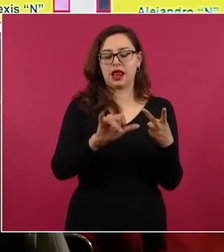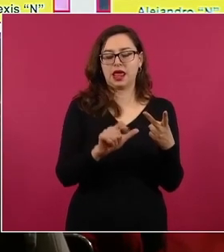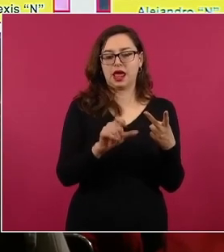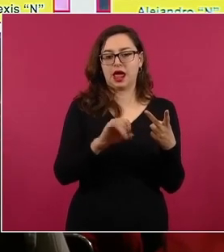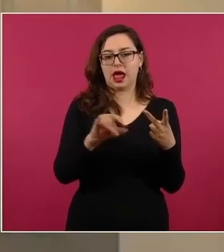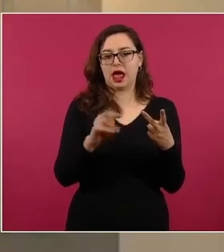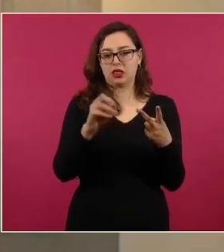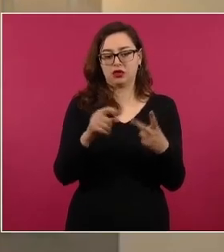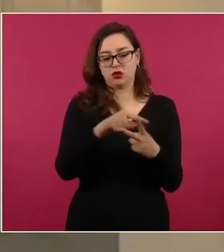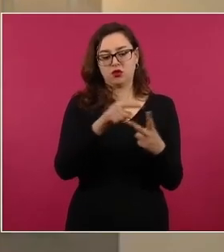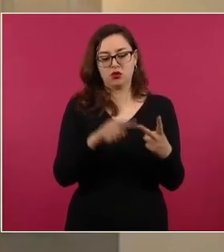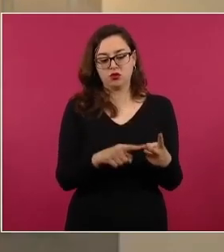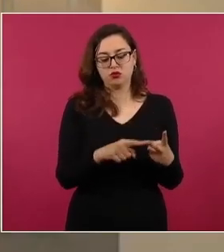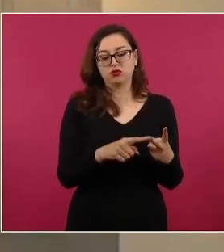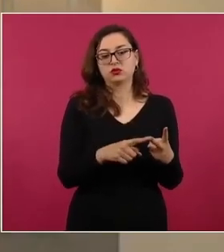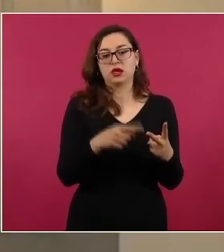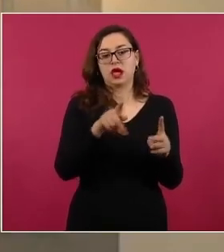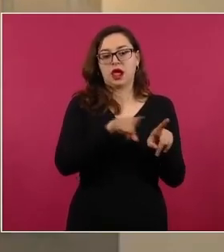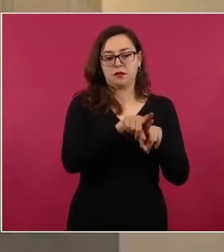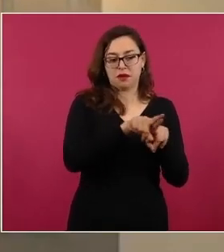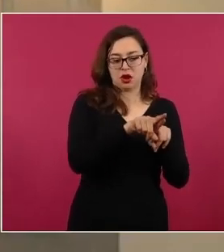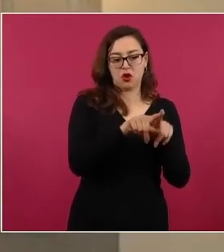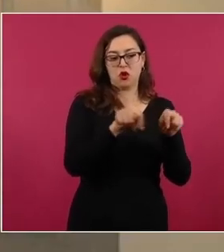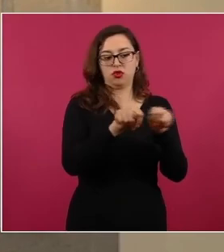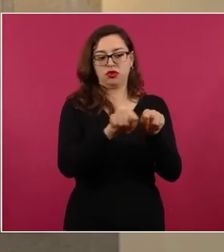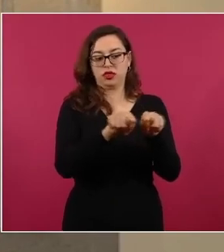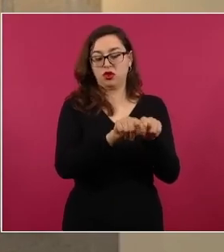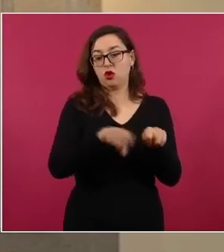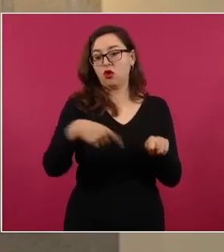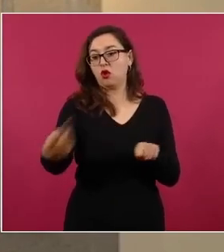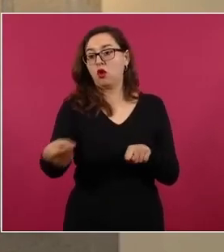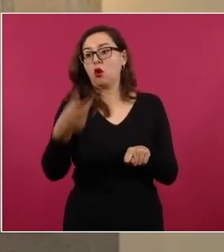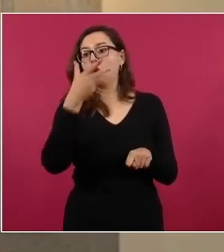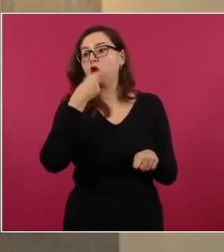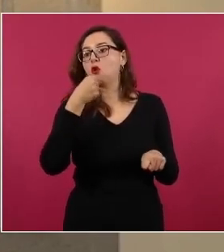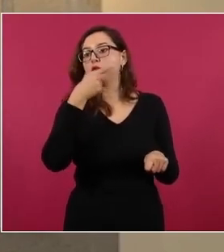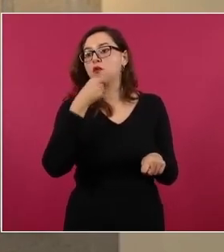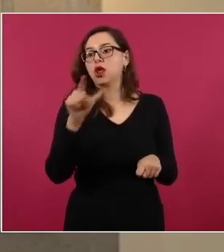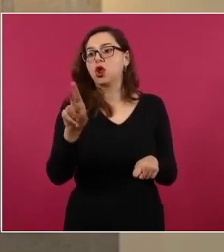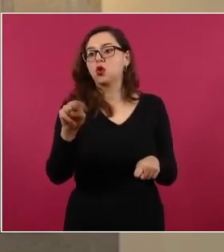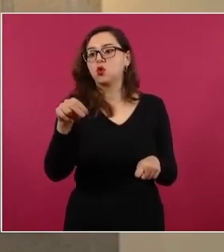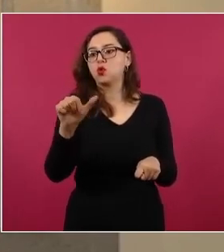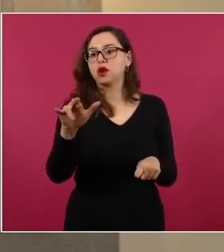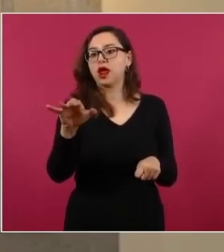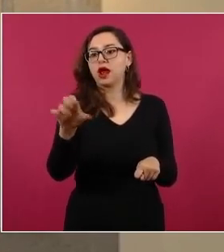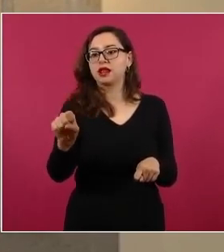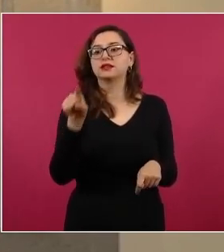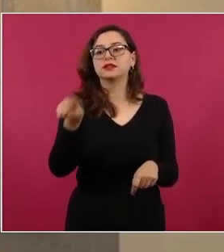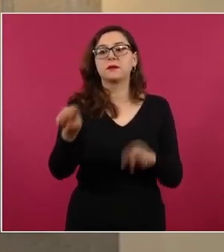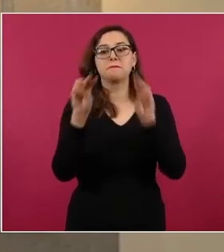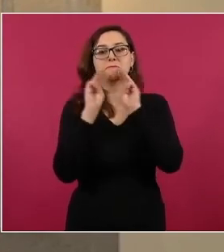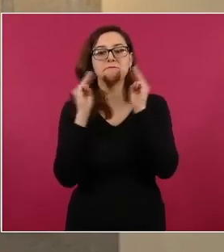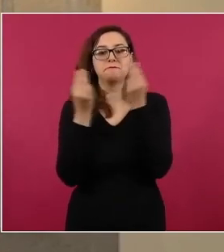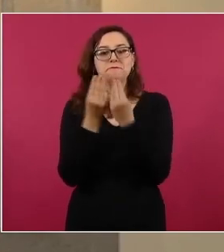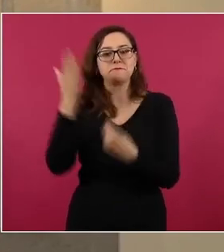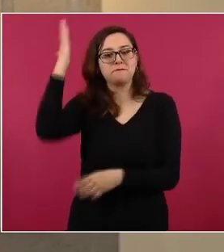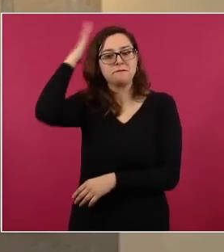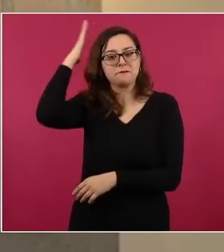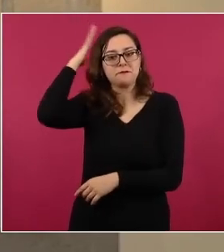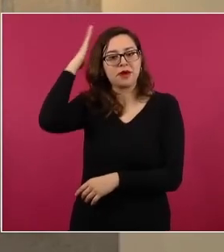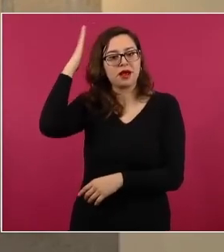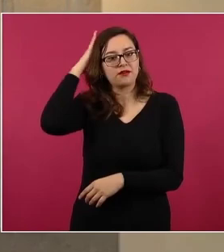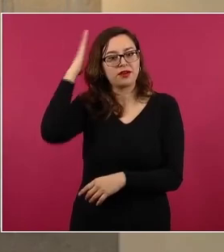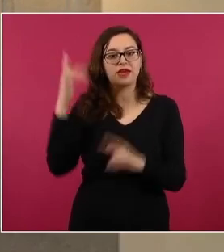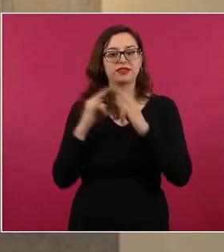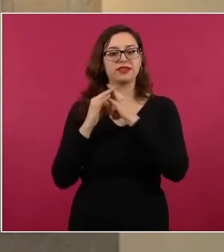y tío de Óscar Andrés, alias El Lunares, líder del grupo criminal conocido como Unión